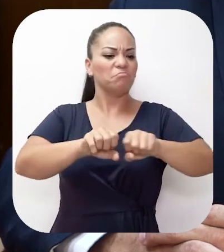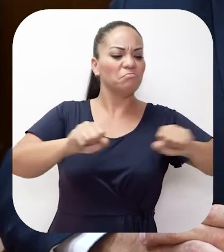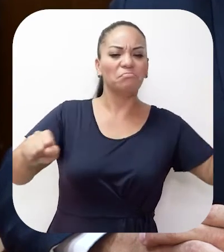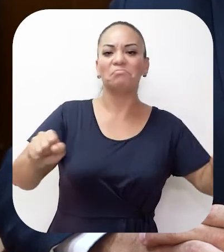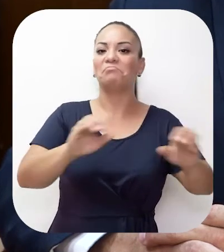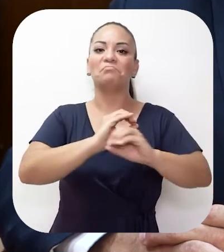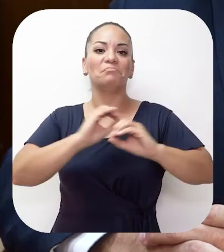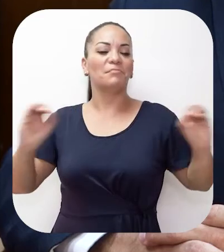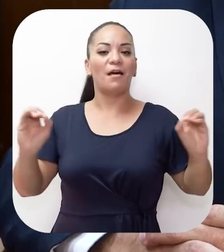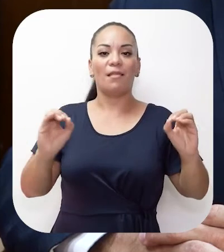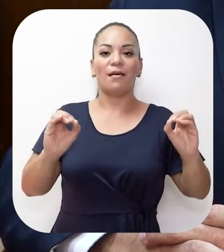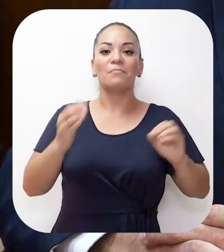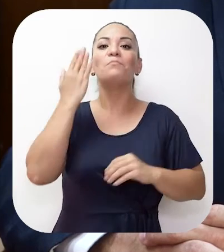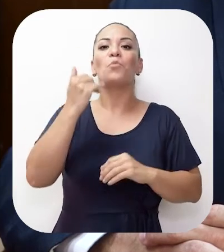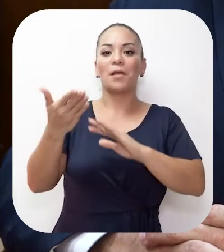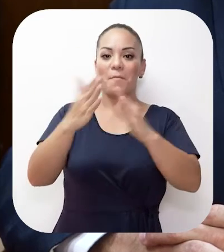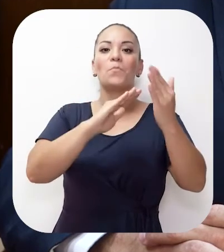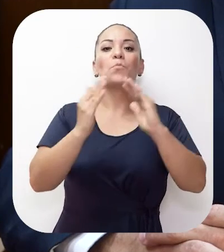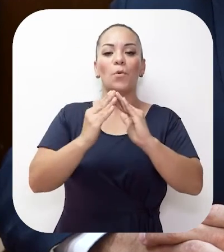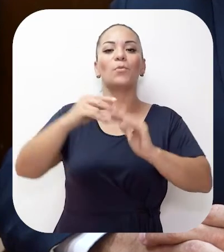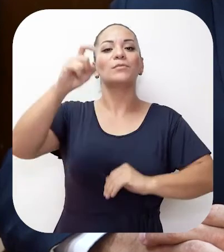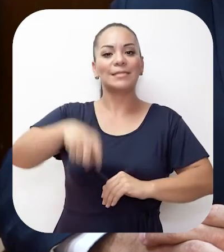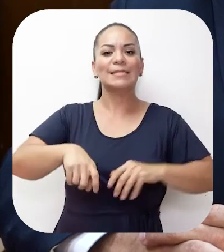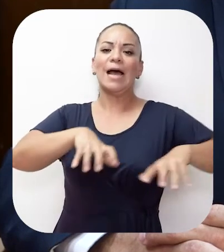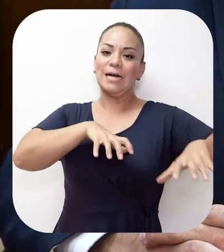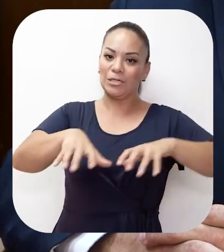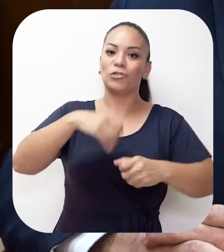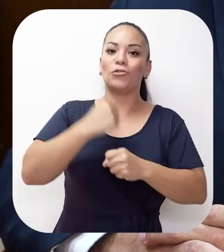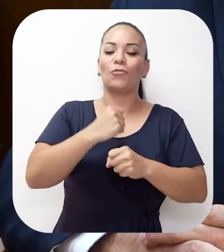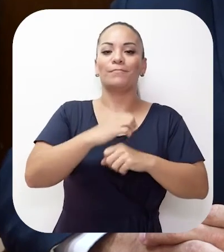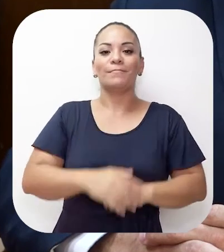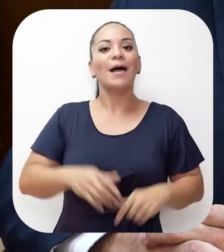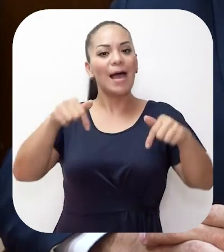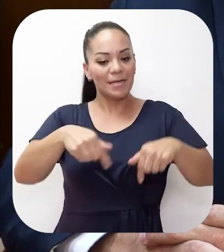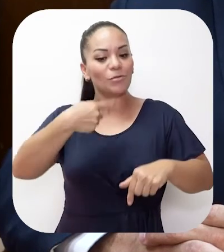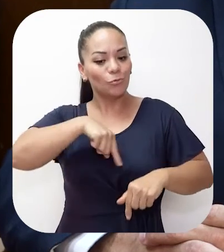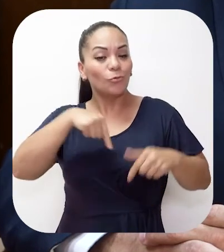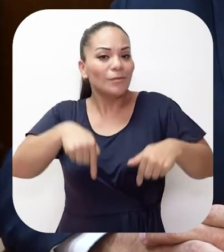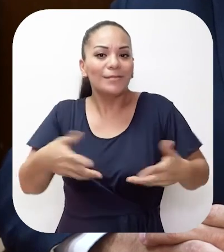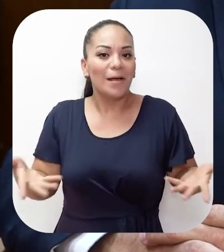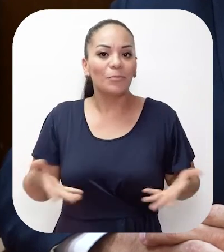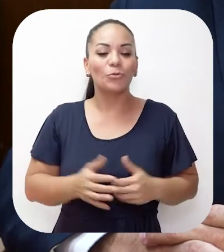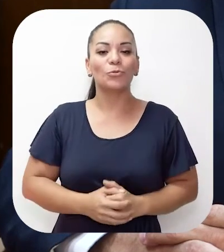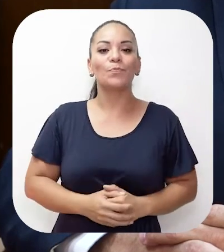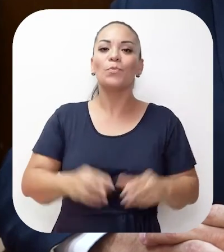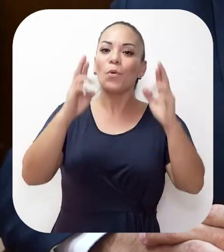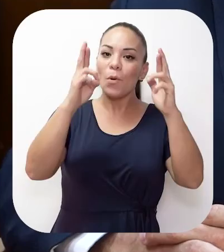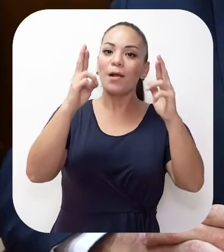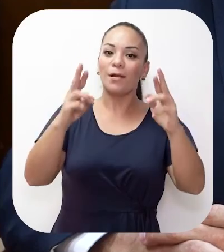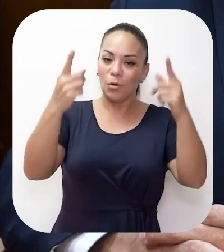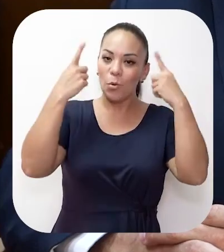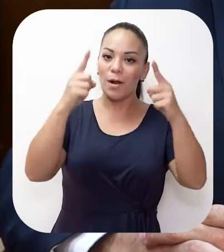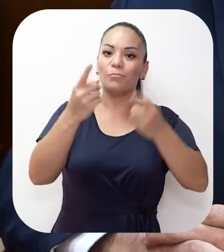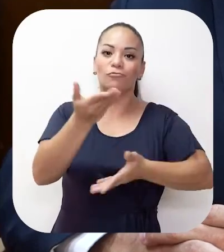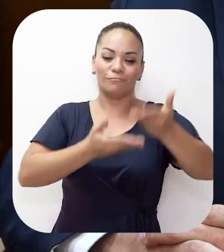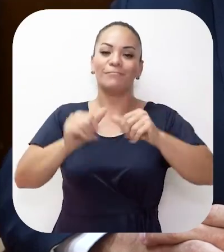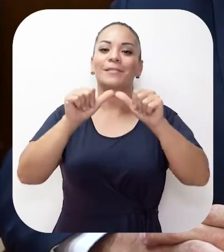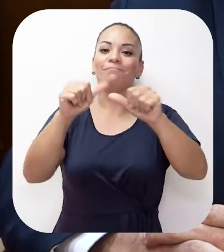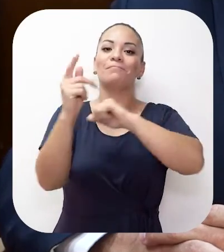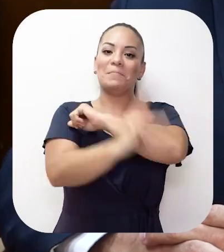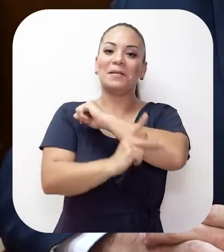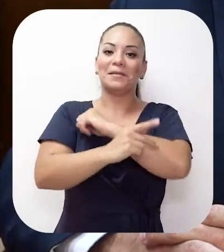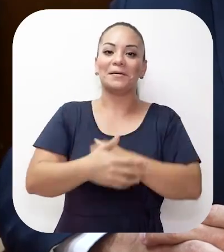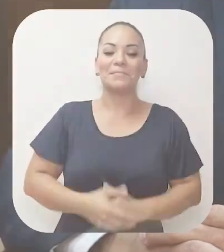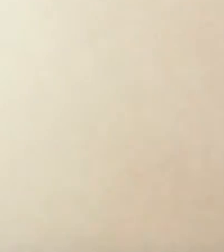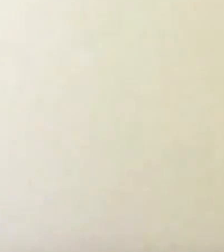legulleladas, porque el pueblo necesita acción. Aquí estamos. Ojalá podamos seguir sirviendo a